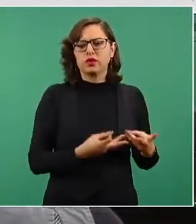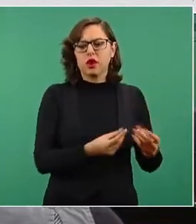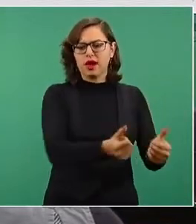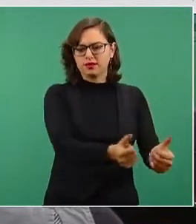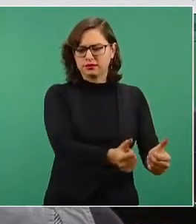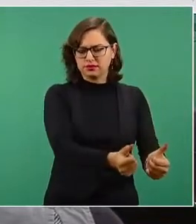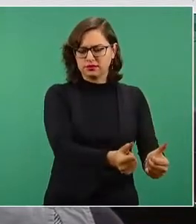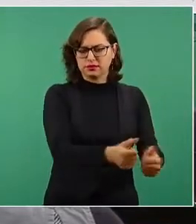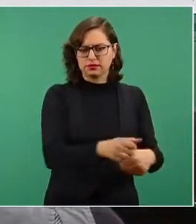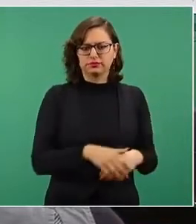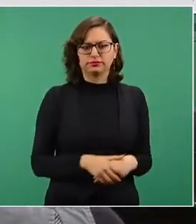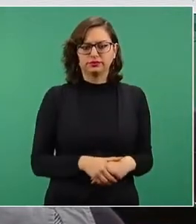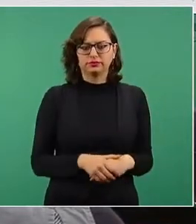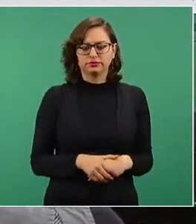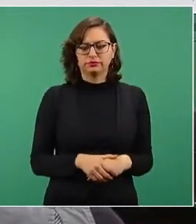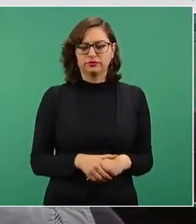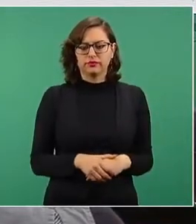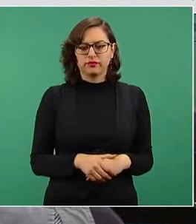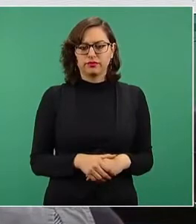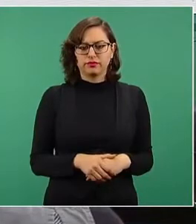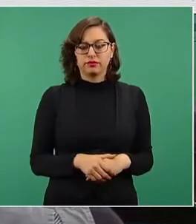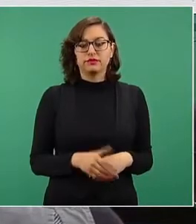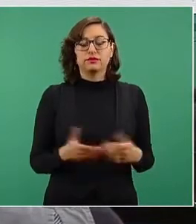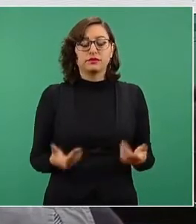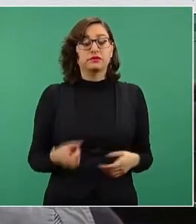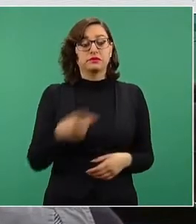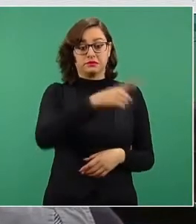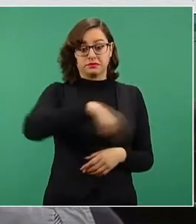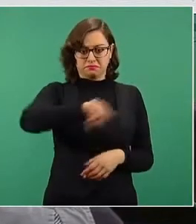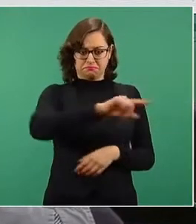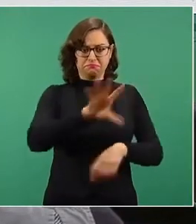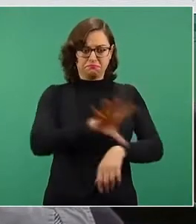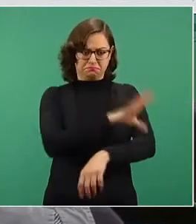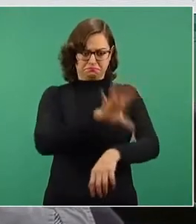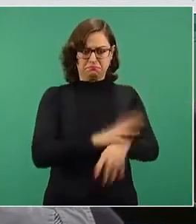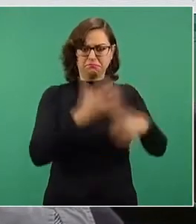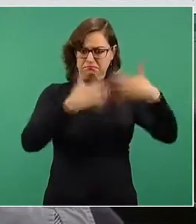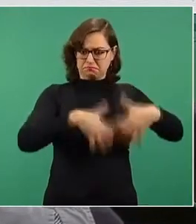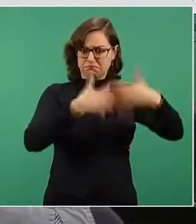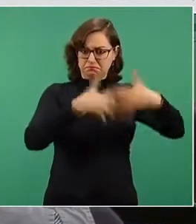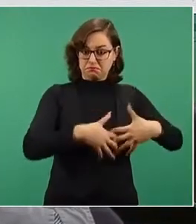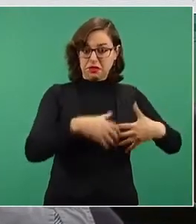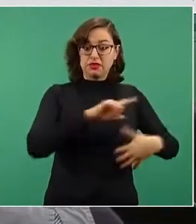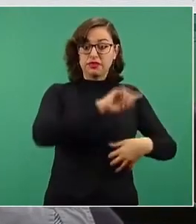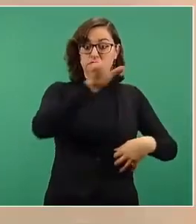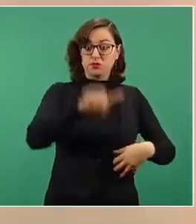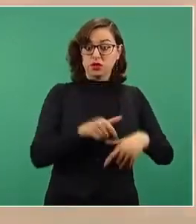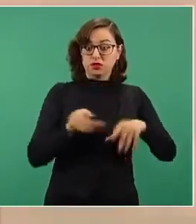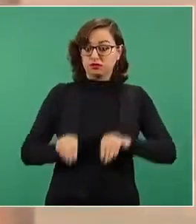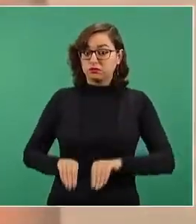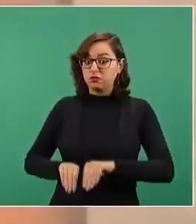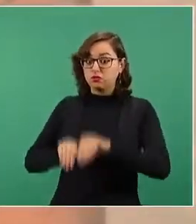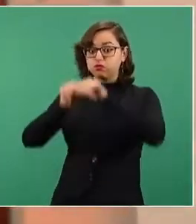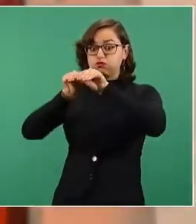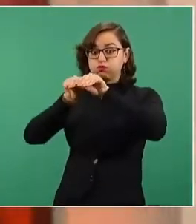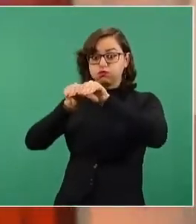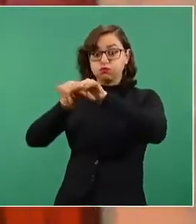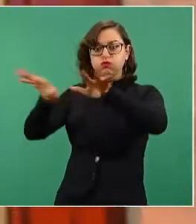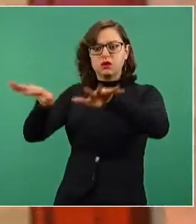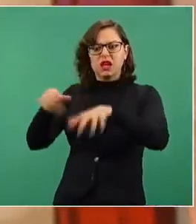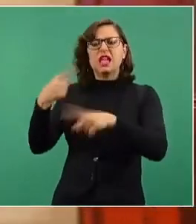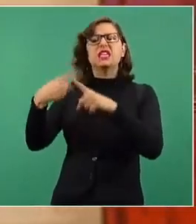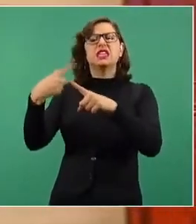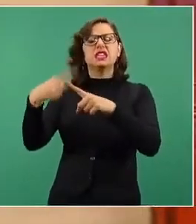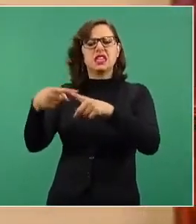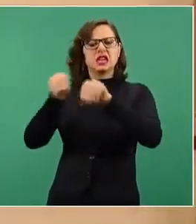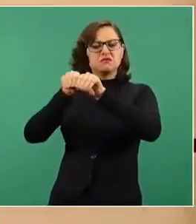monto de los subsidios porque no le pagan esta transmisión a la CFE. son casi 50 mil millones de pesos. O eso que no se le paga a